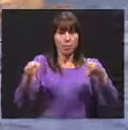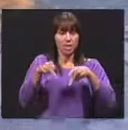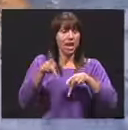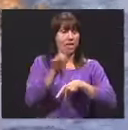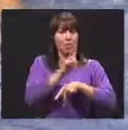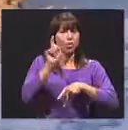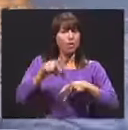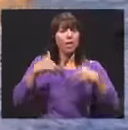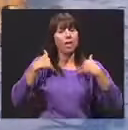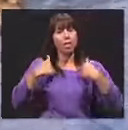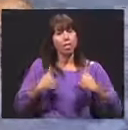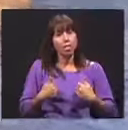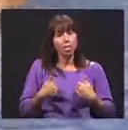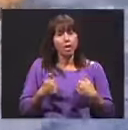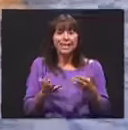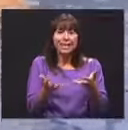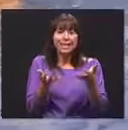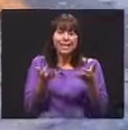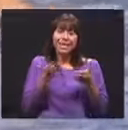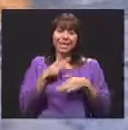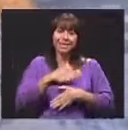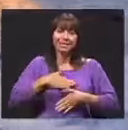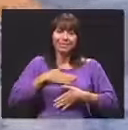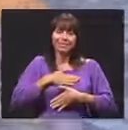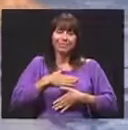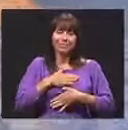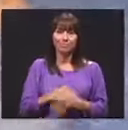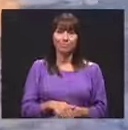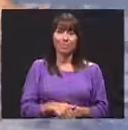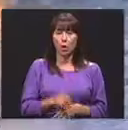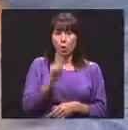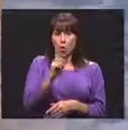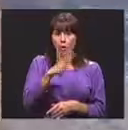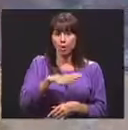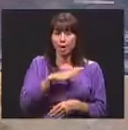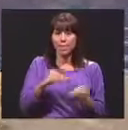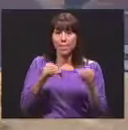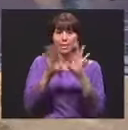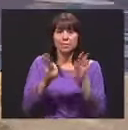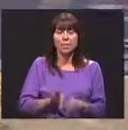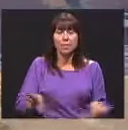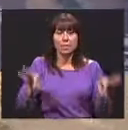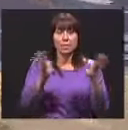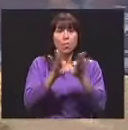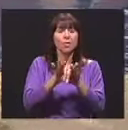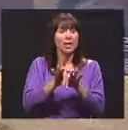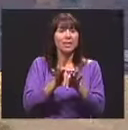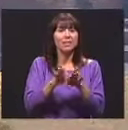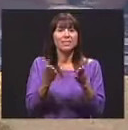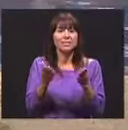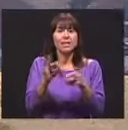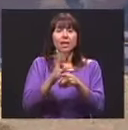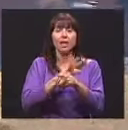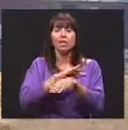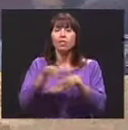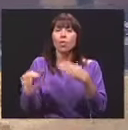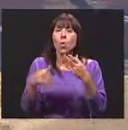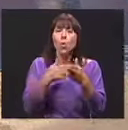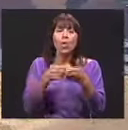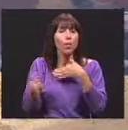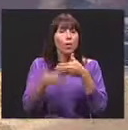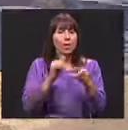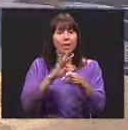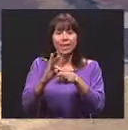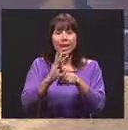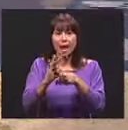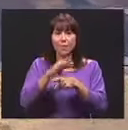resultar fatigante. En realidad lo que se busca es que el niño se divierta. Uno de los factores más importantes a tomar en cuenta es que toda terapia